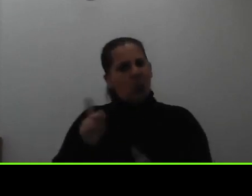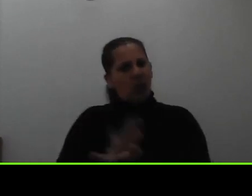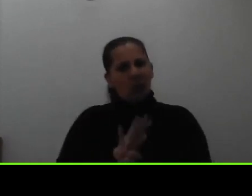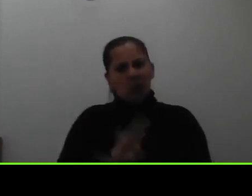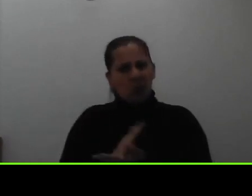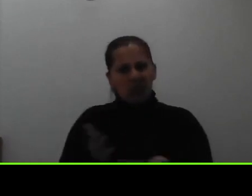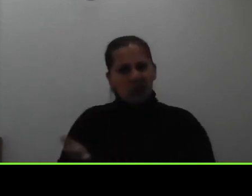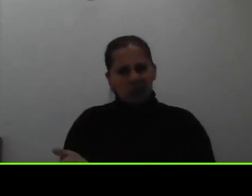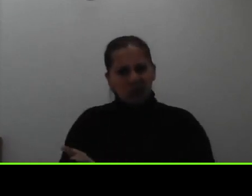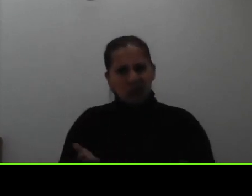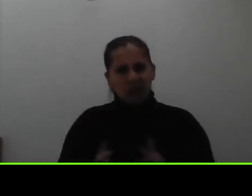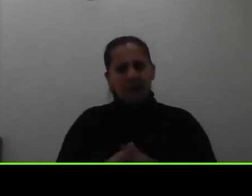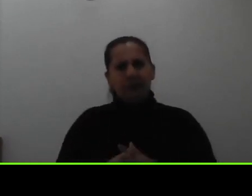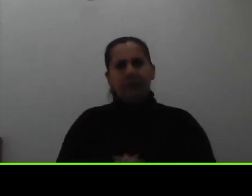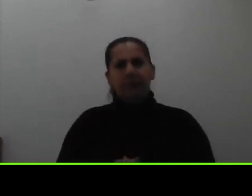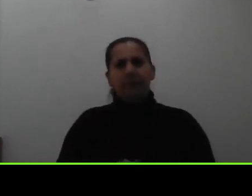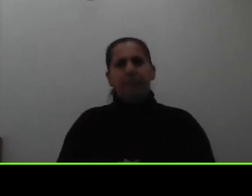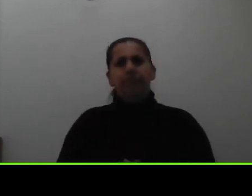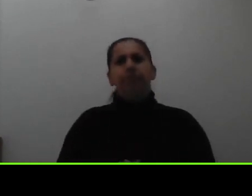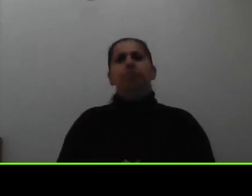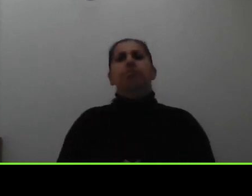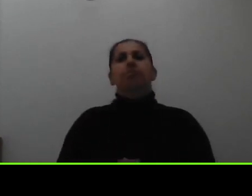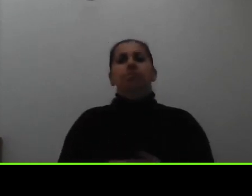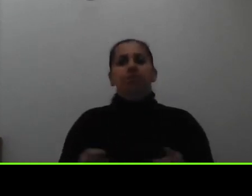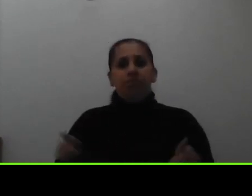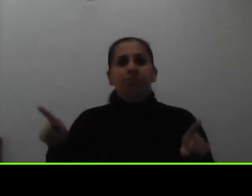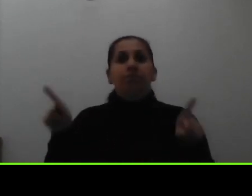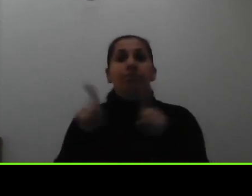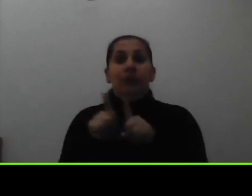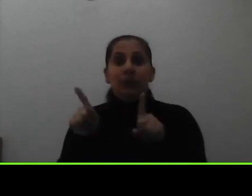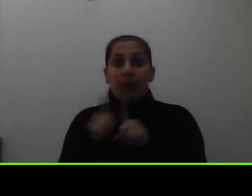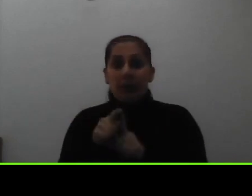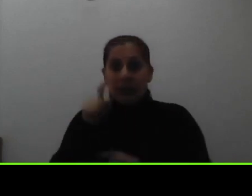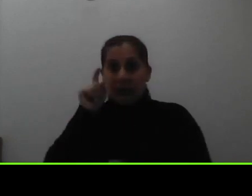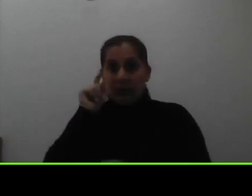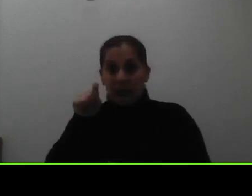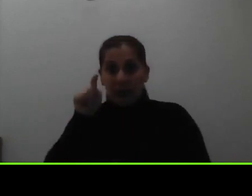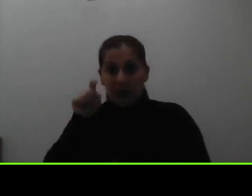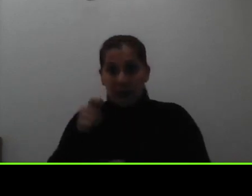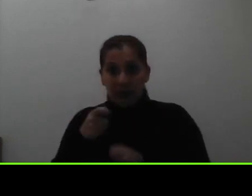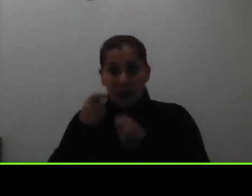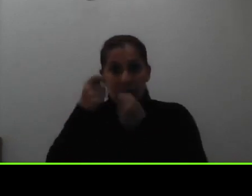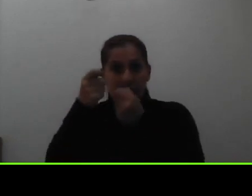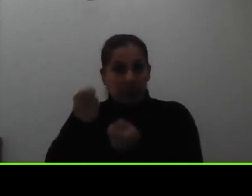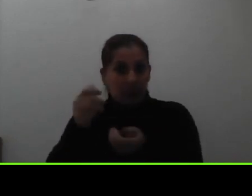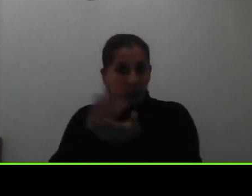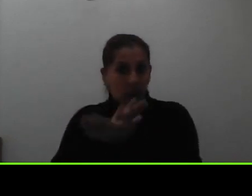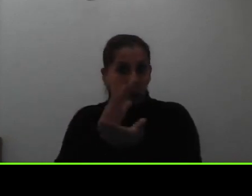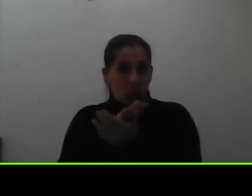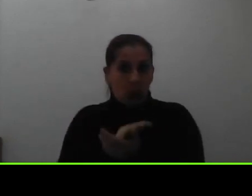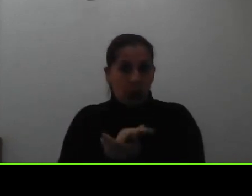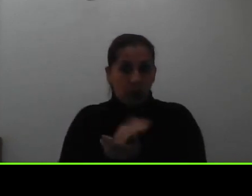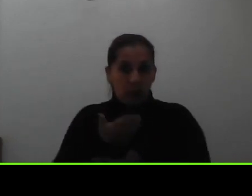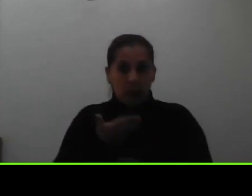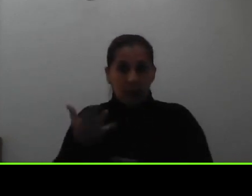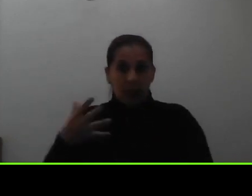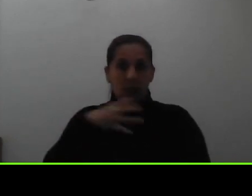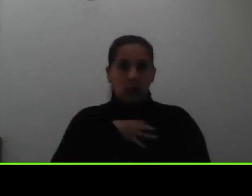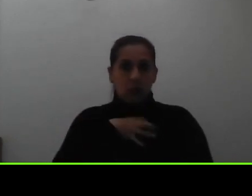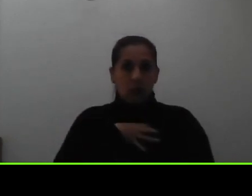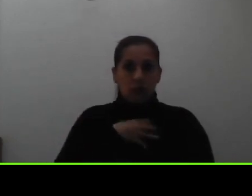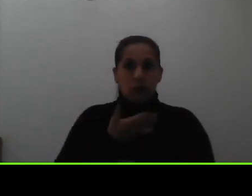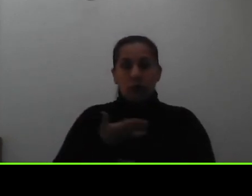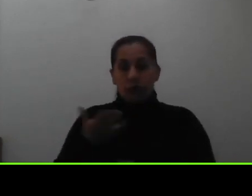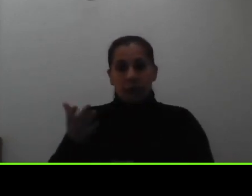documentos y también si es necesario presentar los documentos de bienes muebles y de bienes